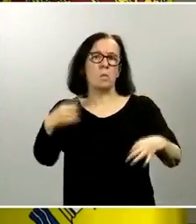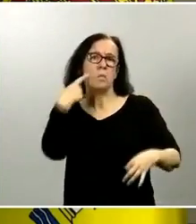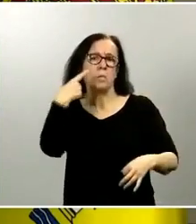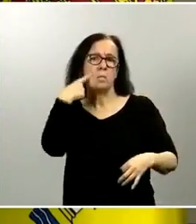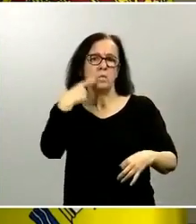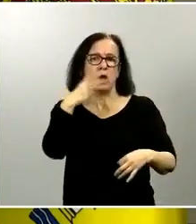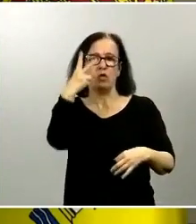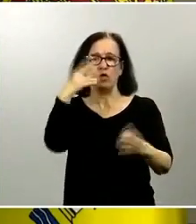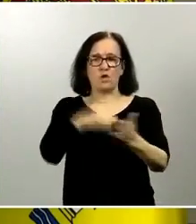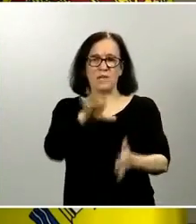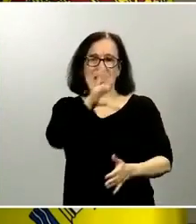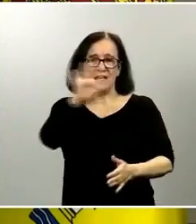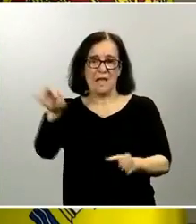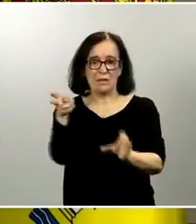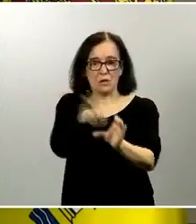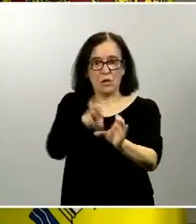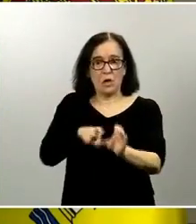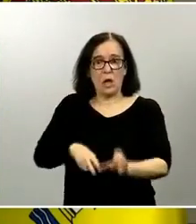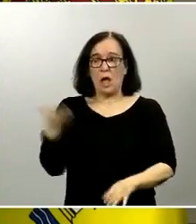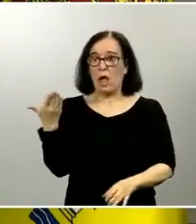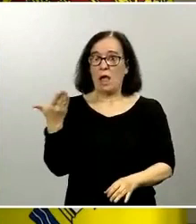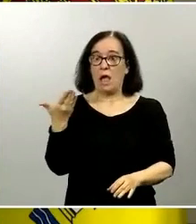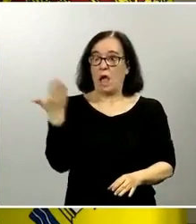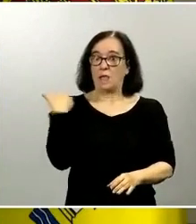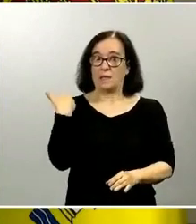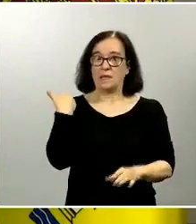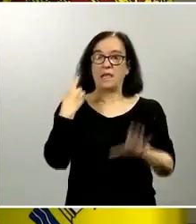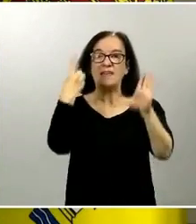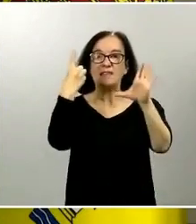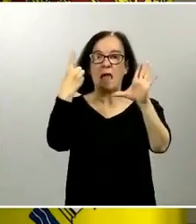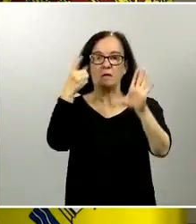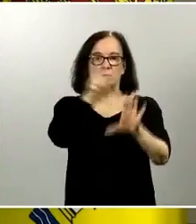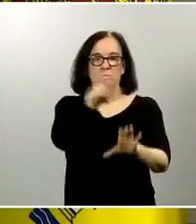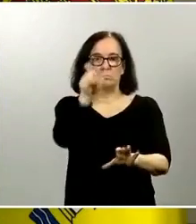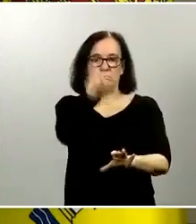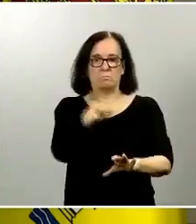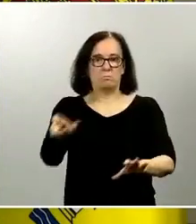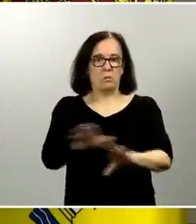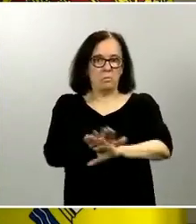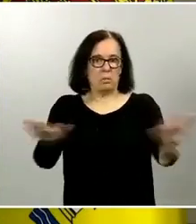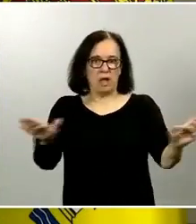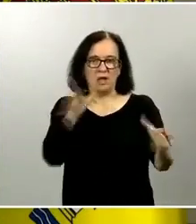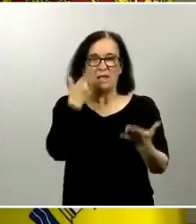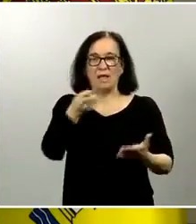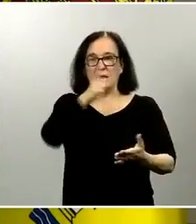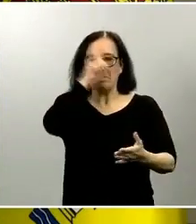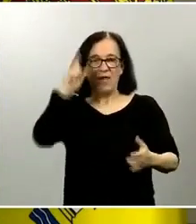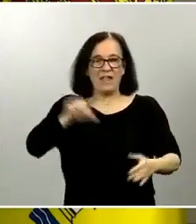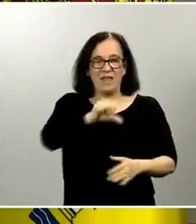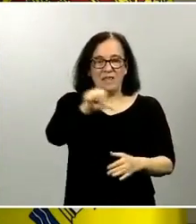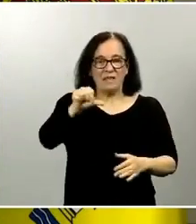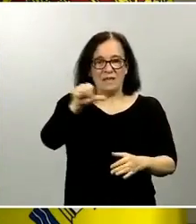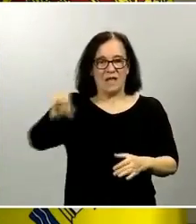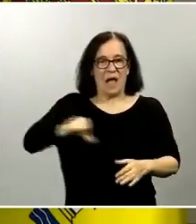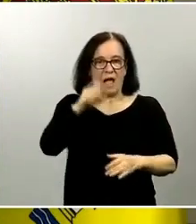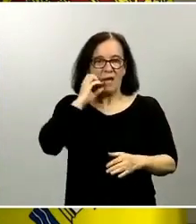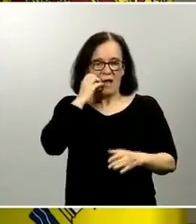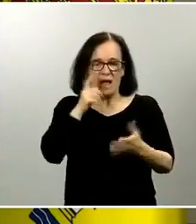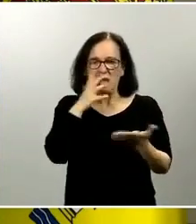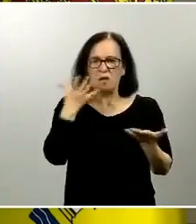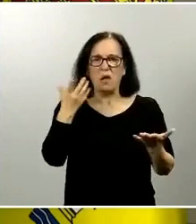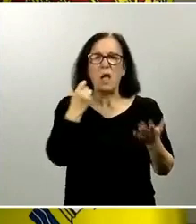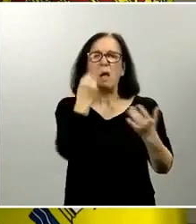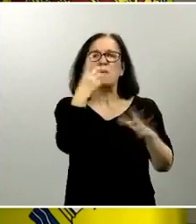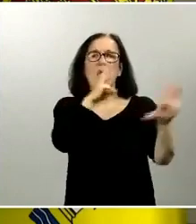.500 pasajeros en el día de ayer tuvo 6 pasajeros o en la línea Madrid Jaén que normalmente tiene 1.800